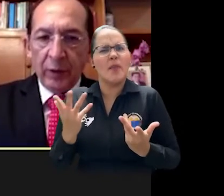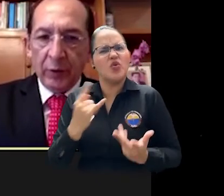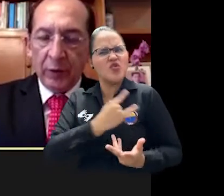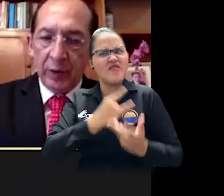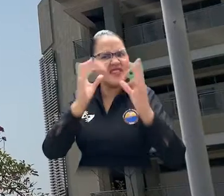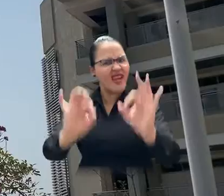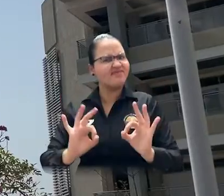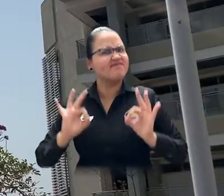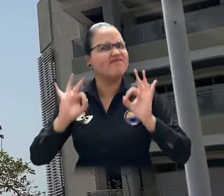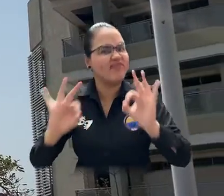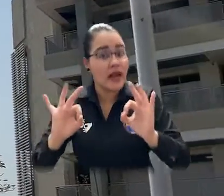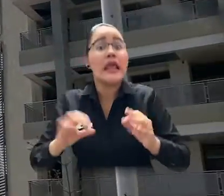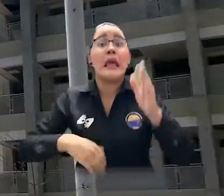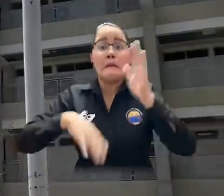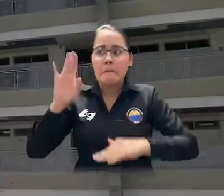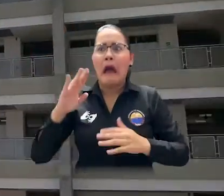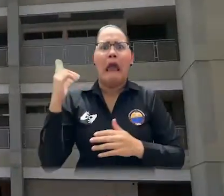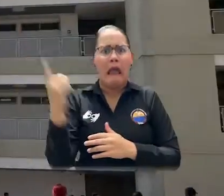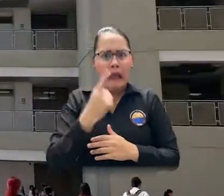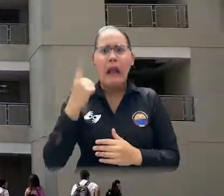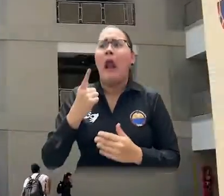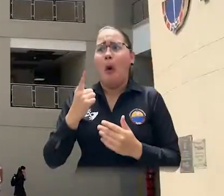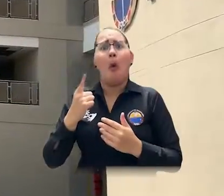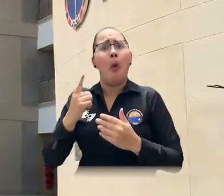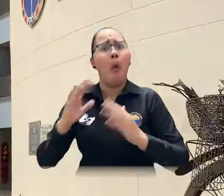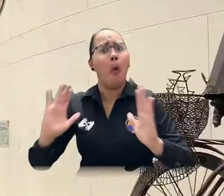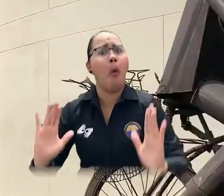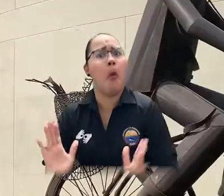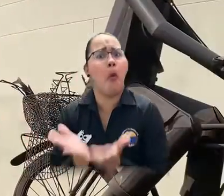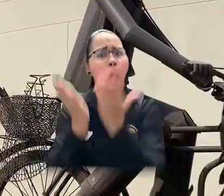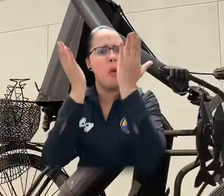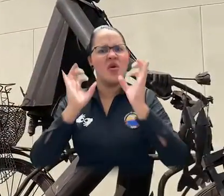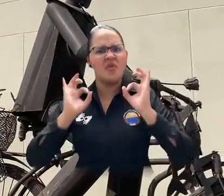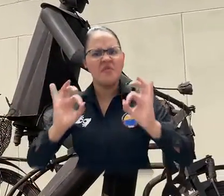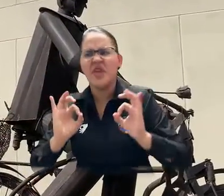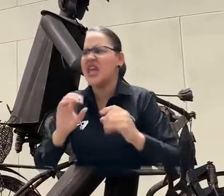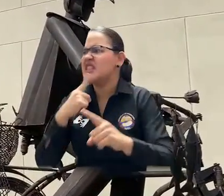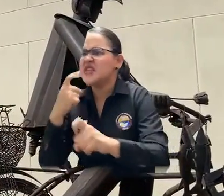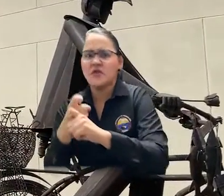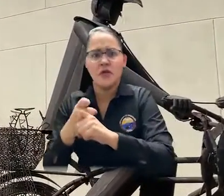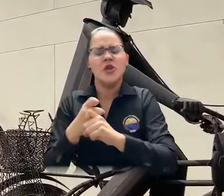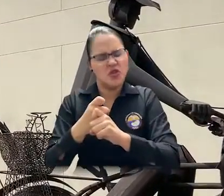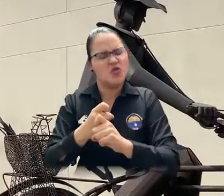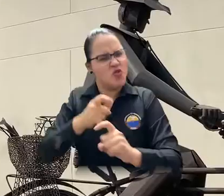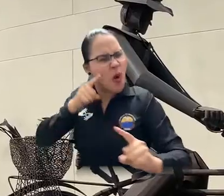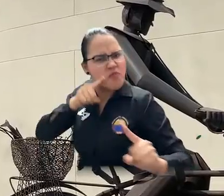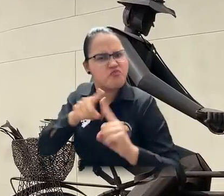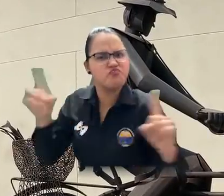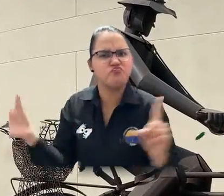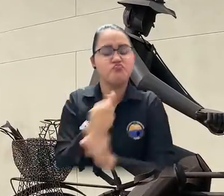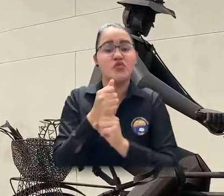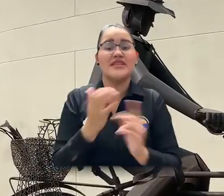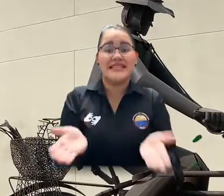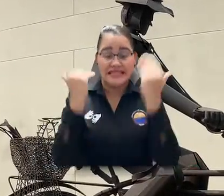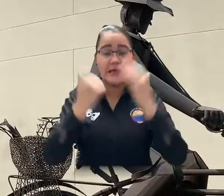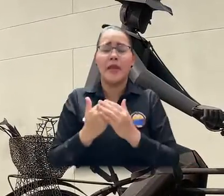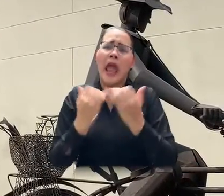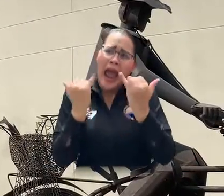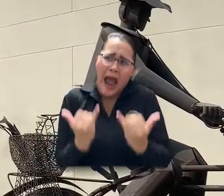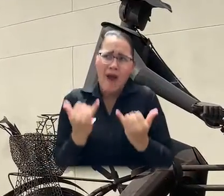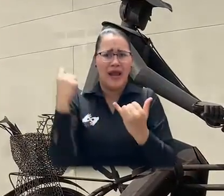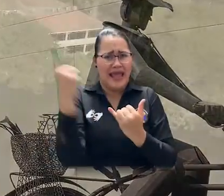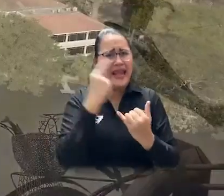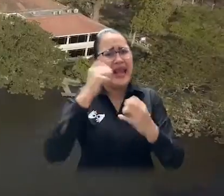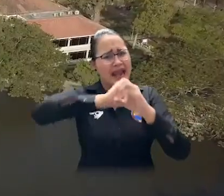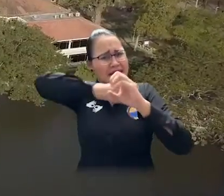para las IES en Colombia, casos de éxito para afrontar crisis en las universidades públicas, los retos y desafíos que tiene la